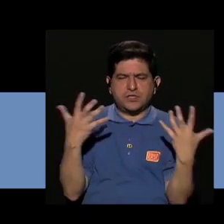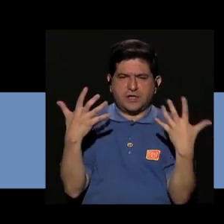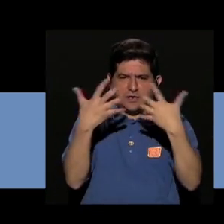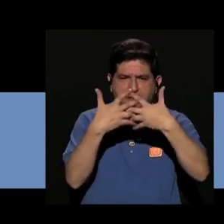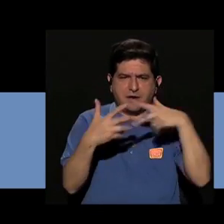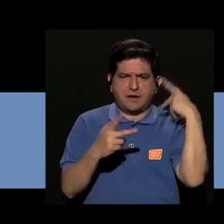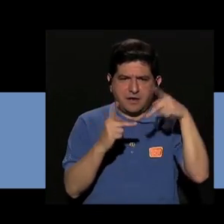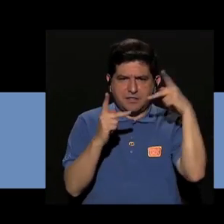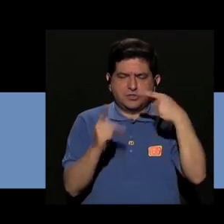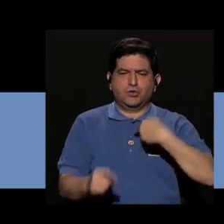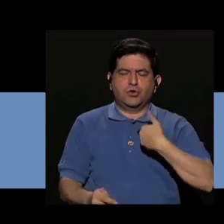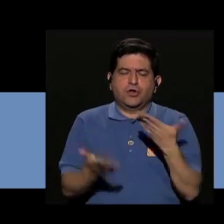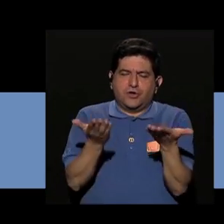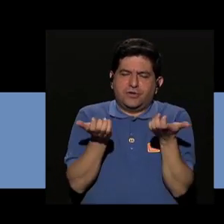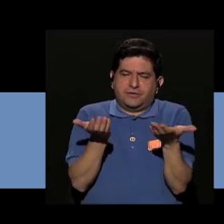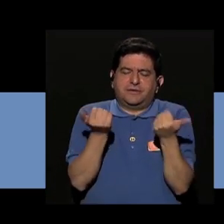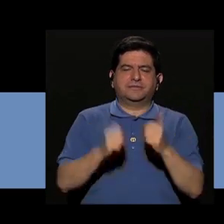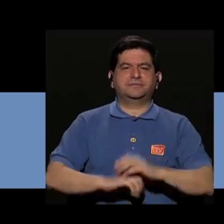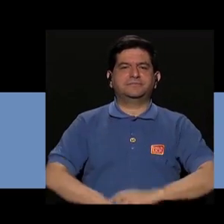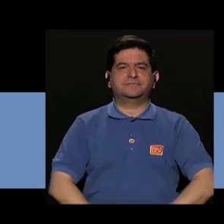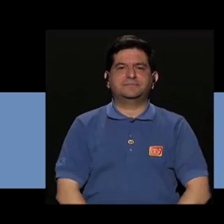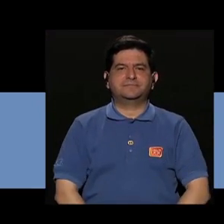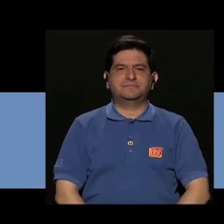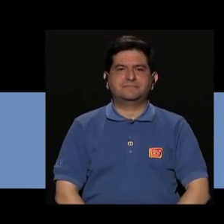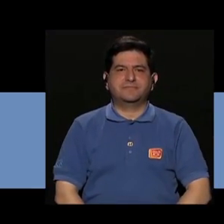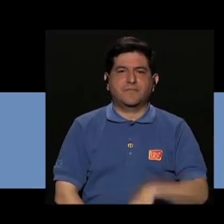áreas que encajan perfectamente con lo que yo siempre quise.